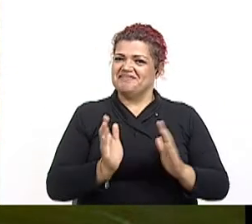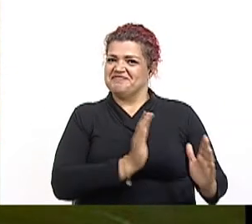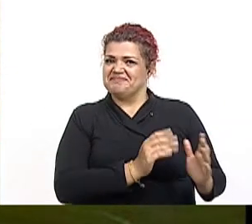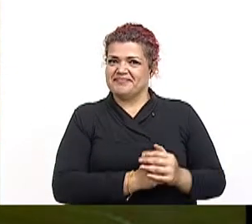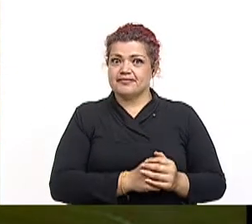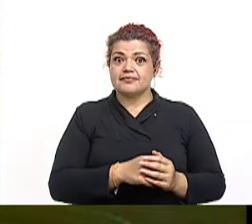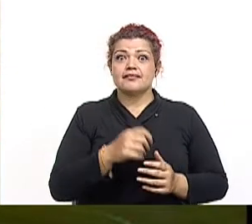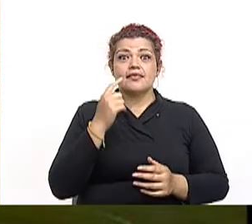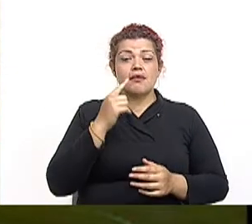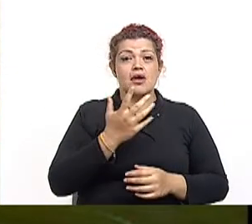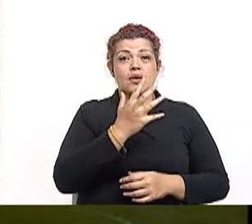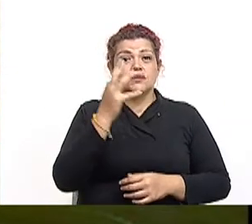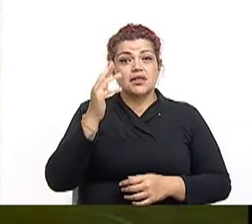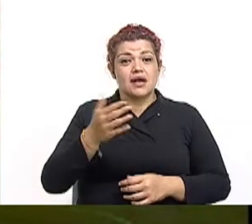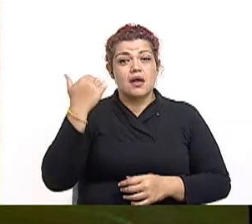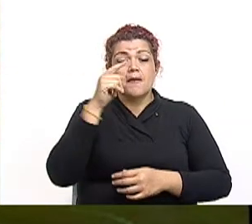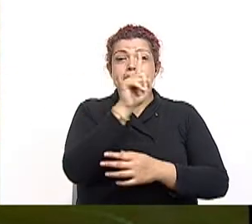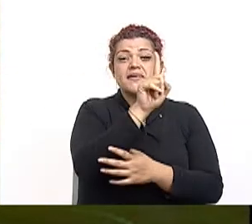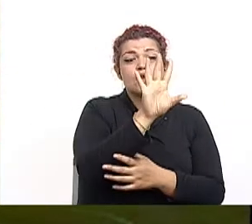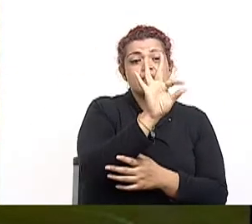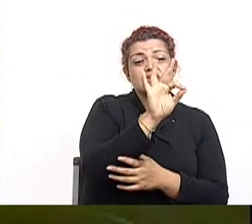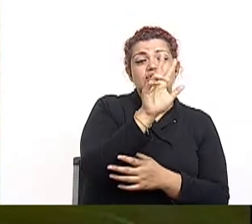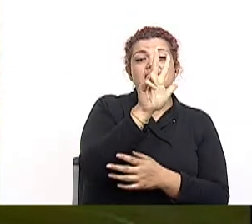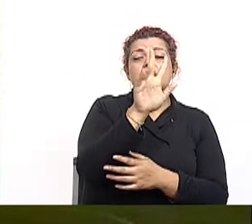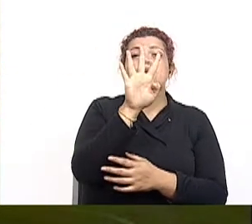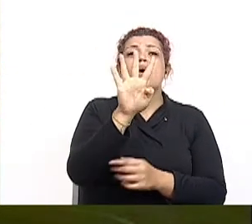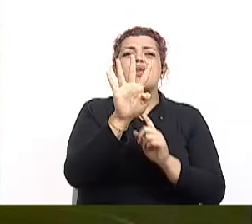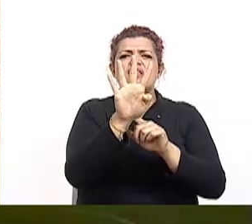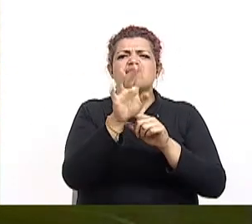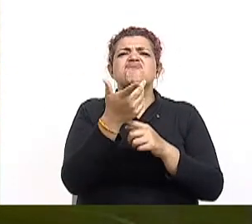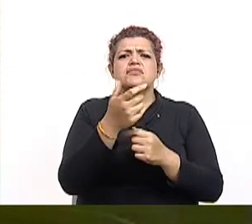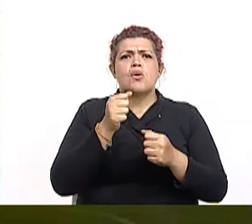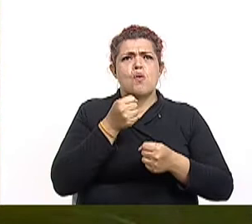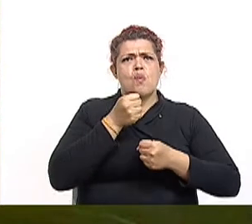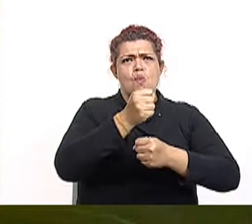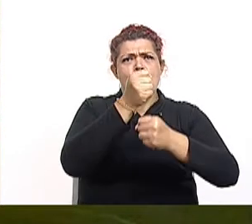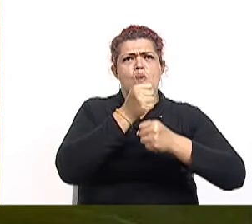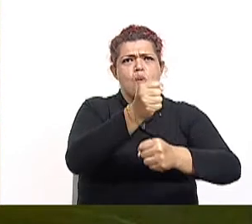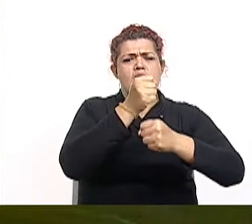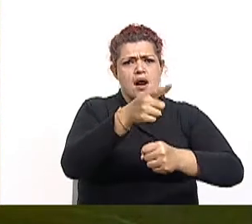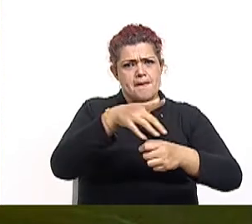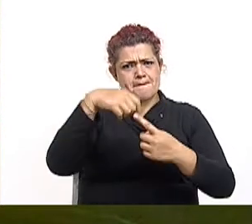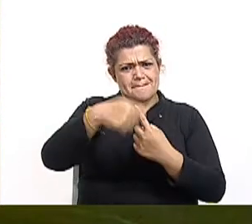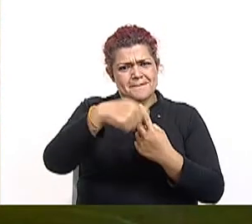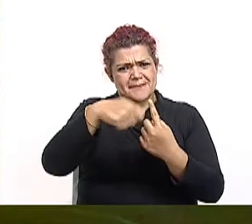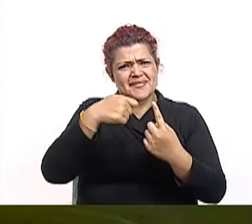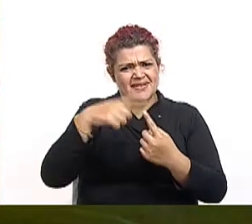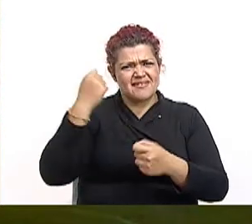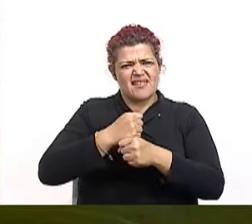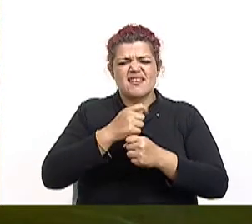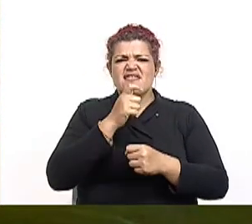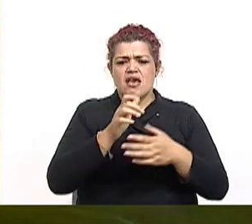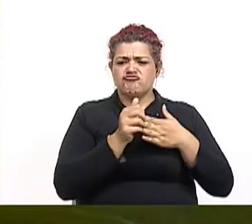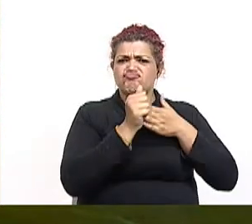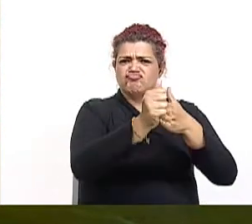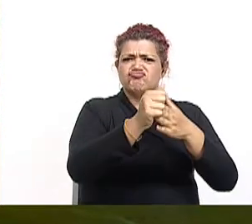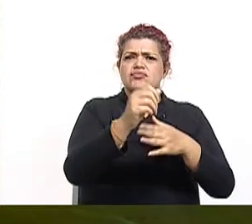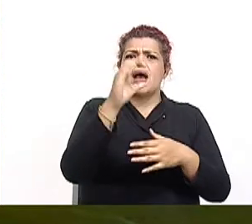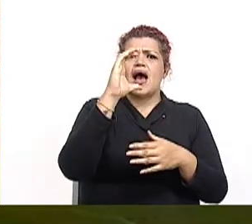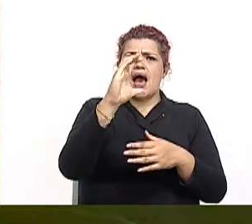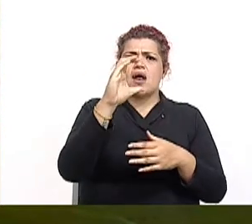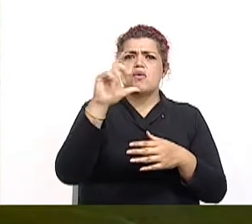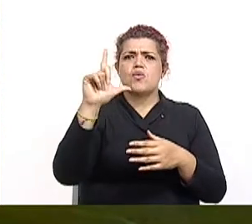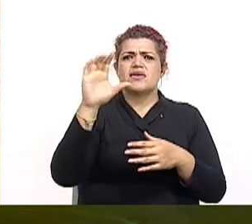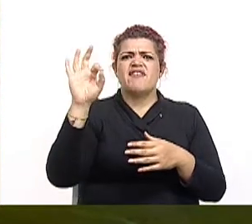La costarricense y es 1934, la huelga bananera liderada por Carlos Luis Falla. Los